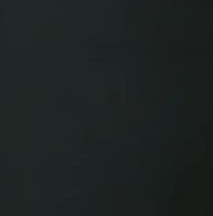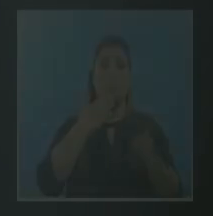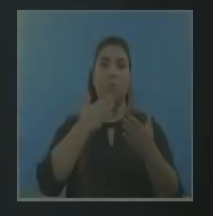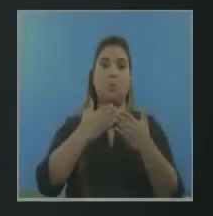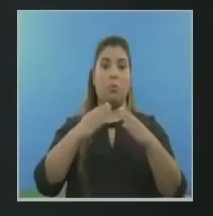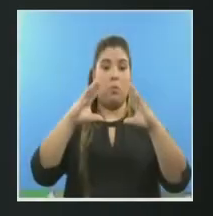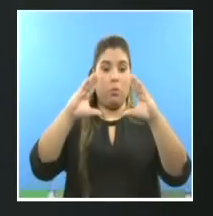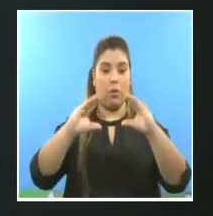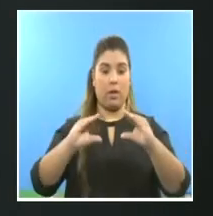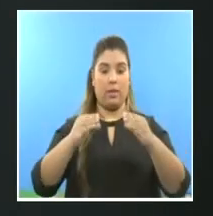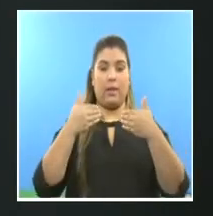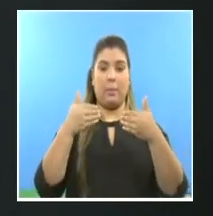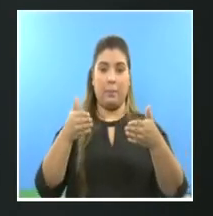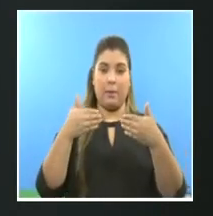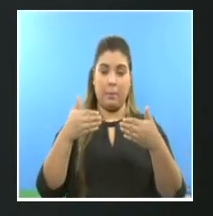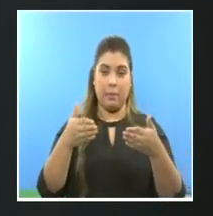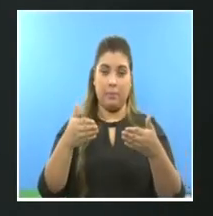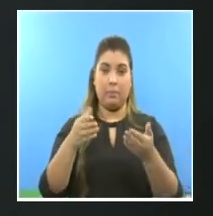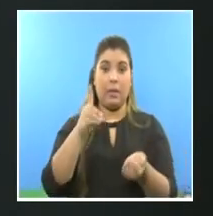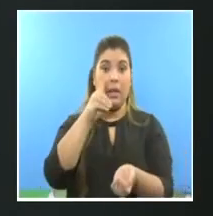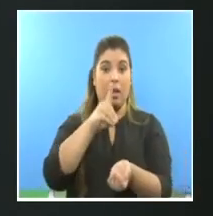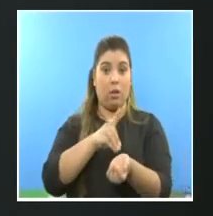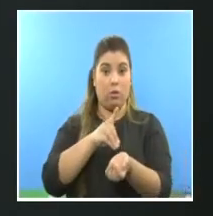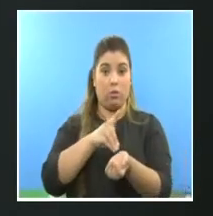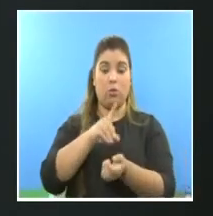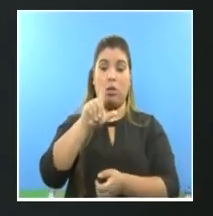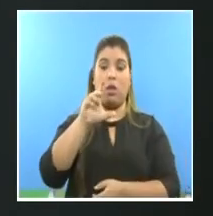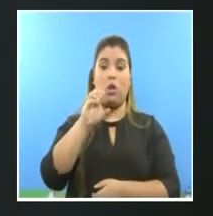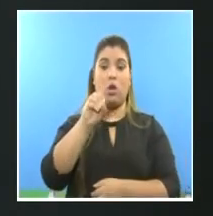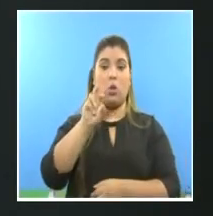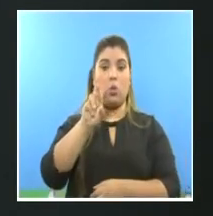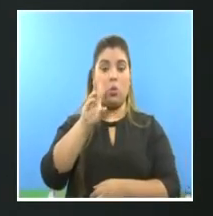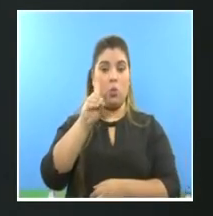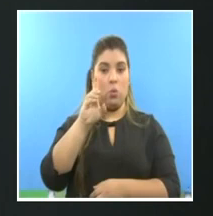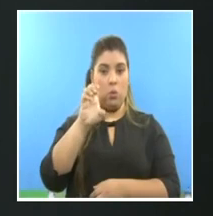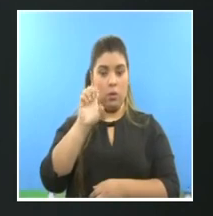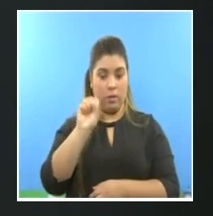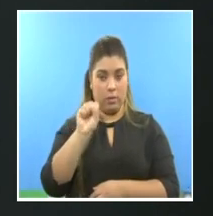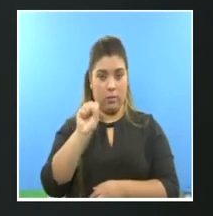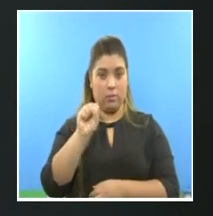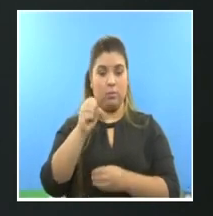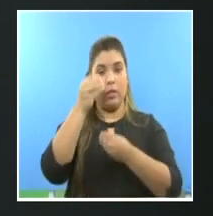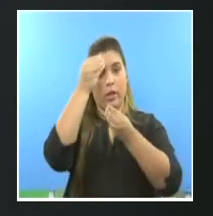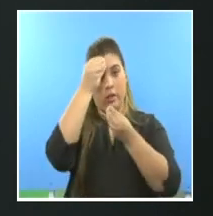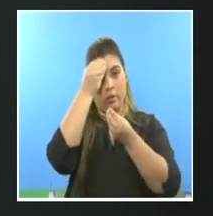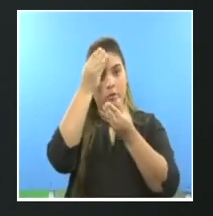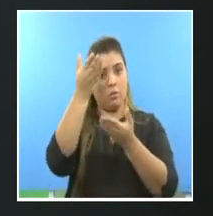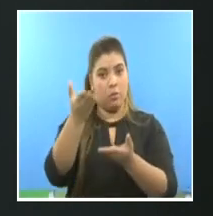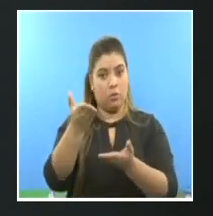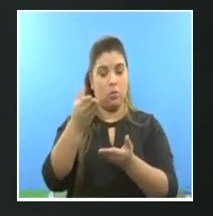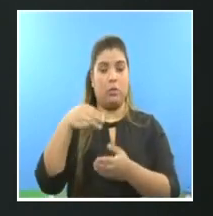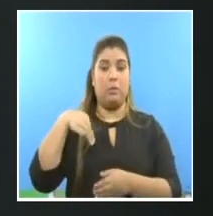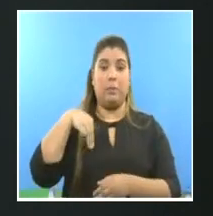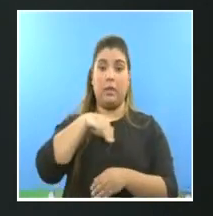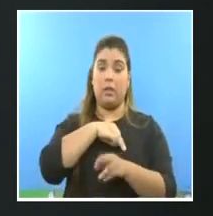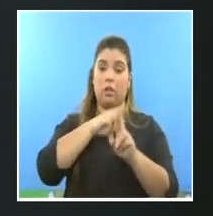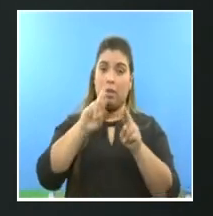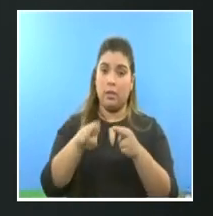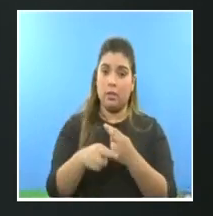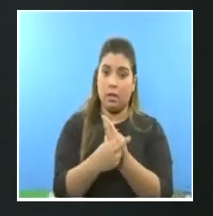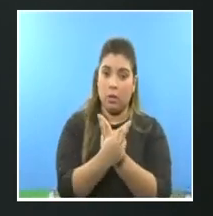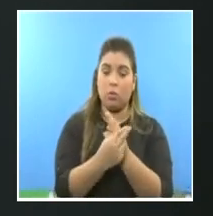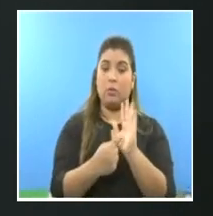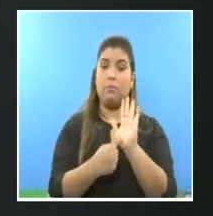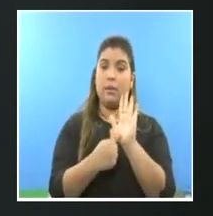Muy buenas tardes, Panamá. A continuación, la doctora Lourdes Moreno, Jefa Nacional de Epidemiología del Ministerio de Salud,